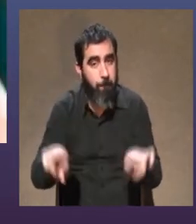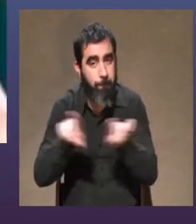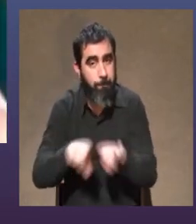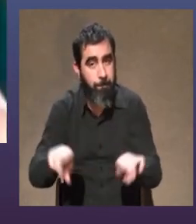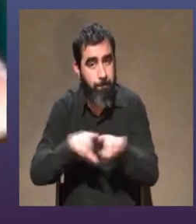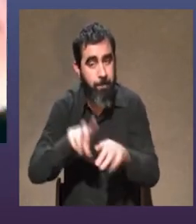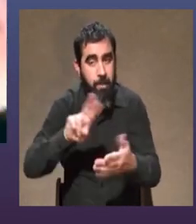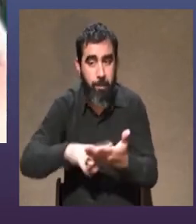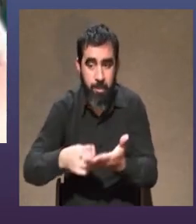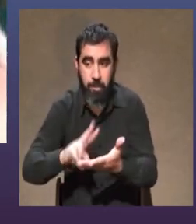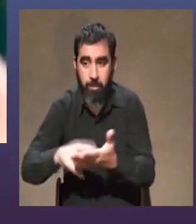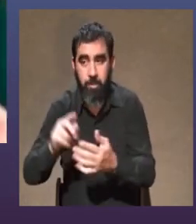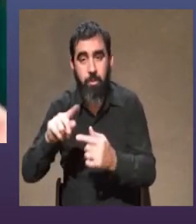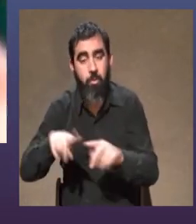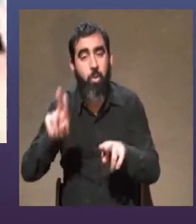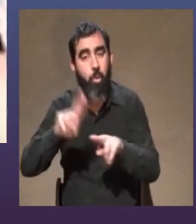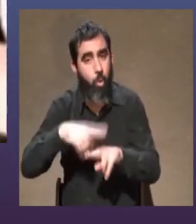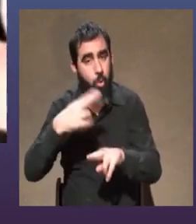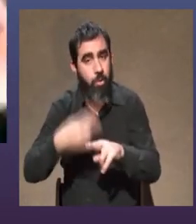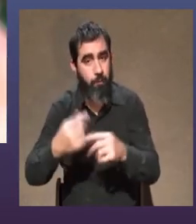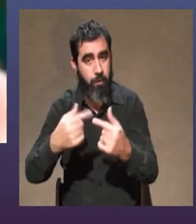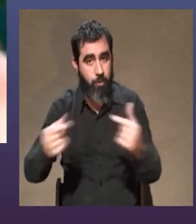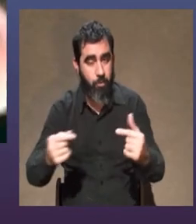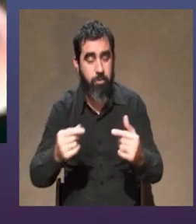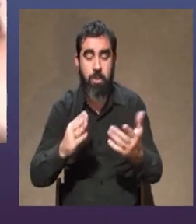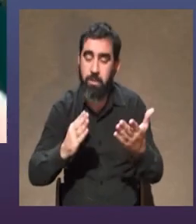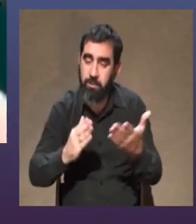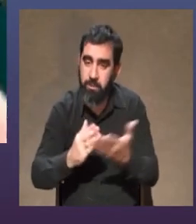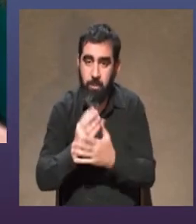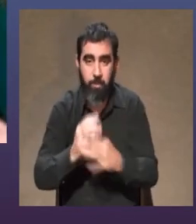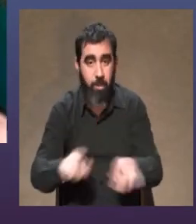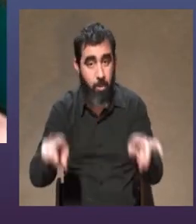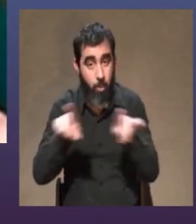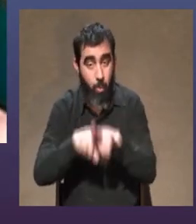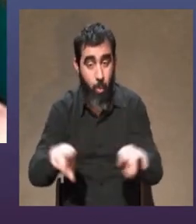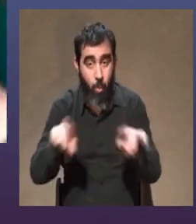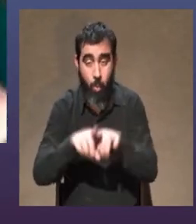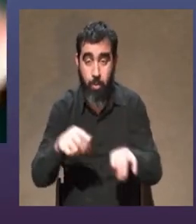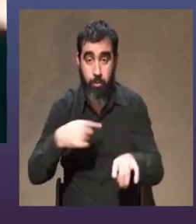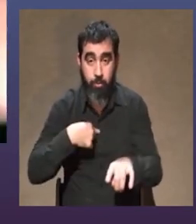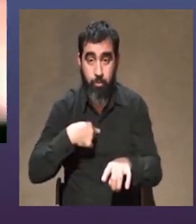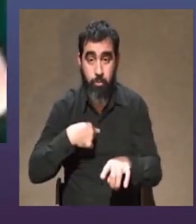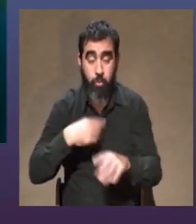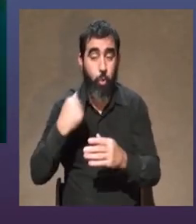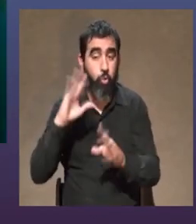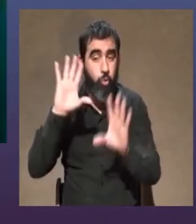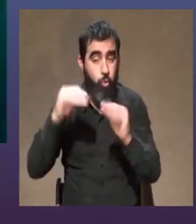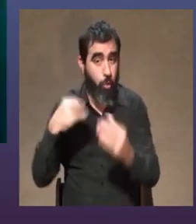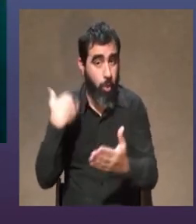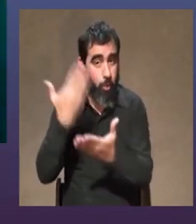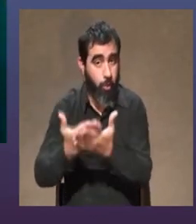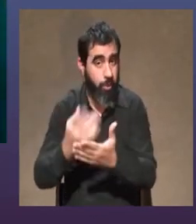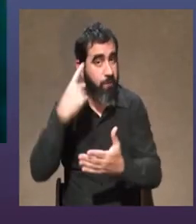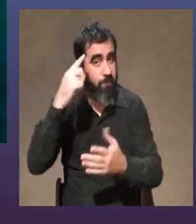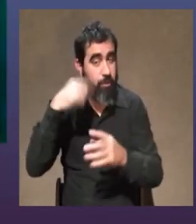y que vuelven a aparecer en una y otra vez en todas las propuestas y en todas las creaciones que me parece